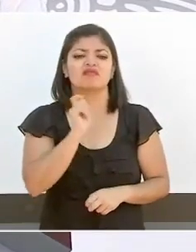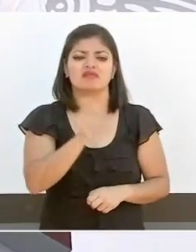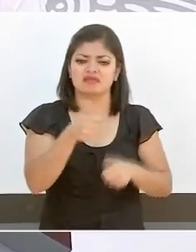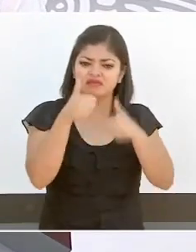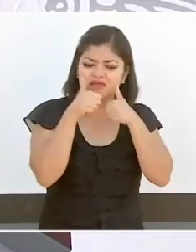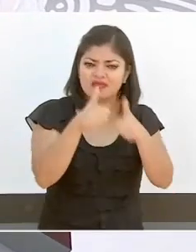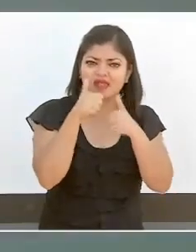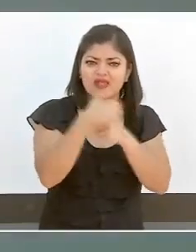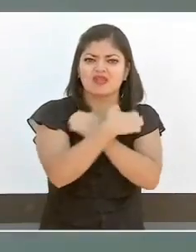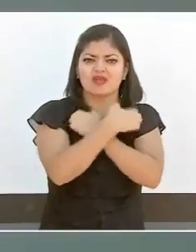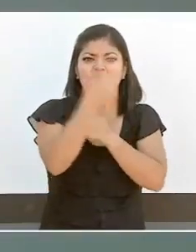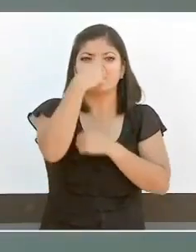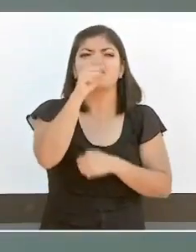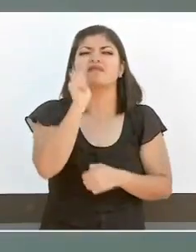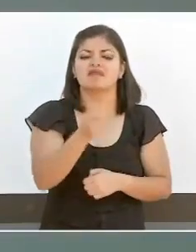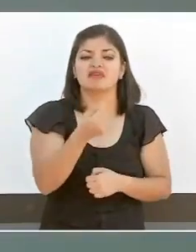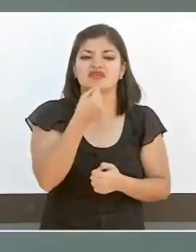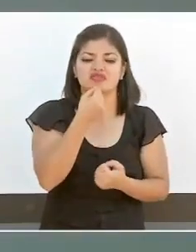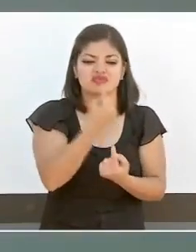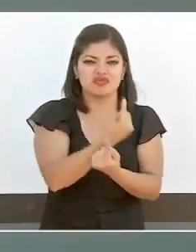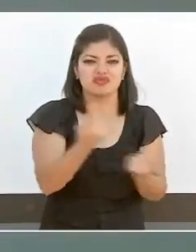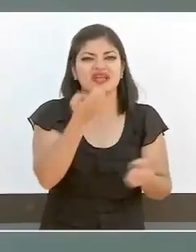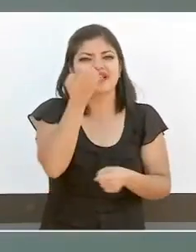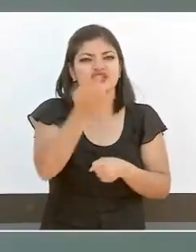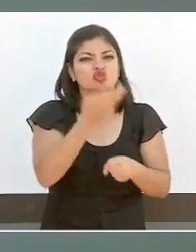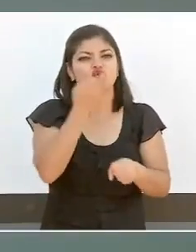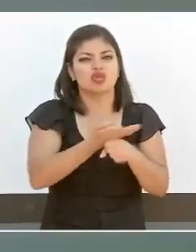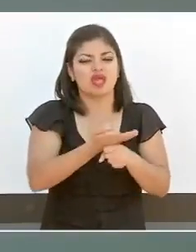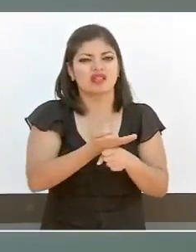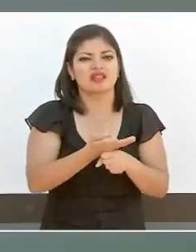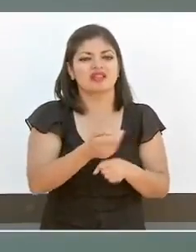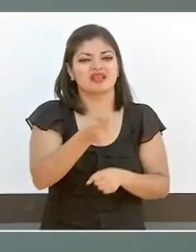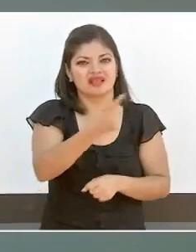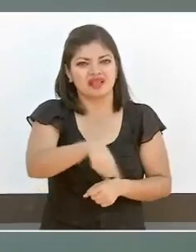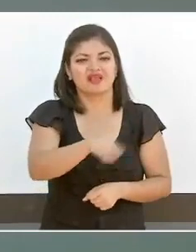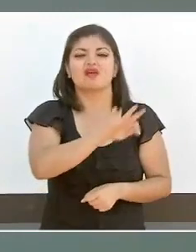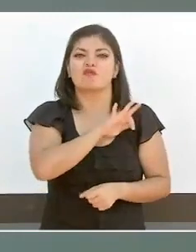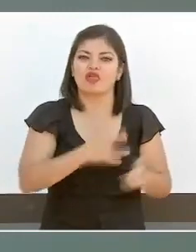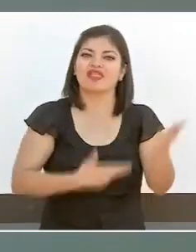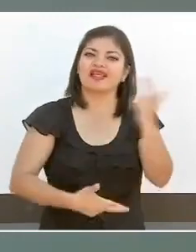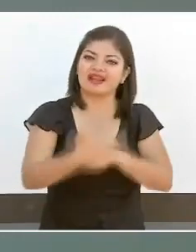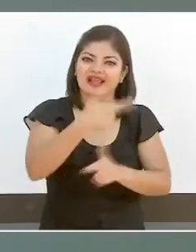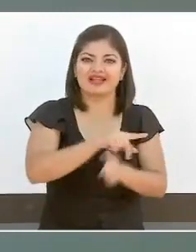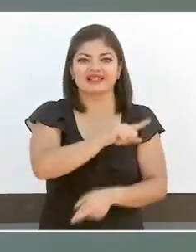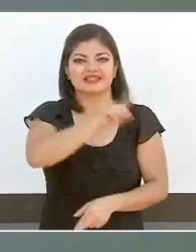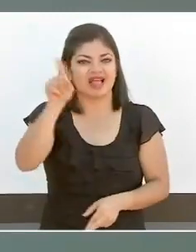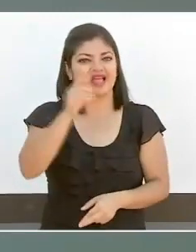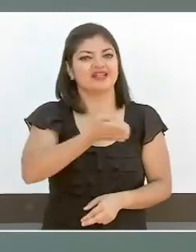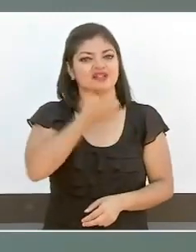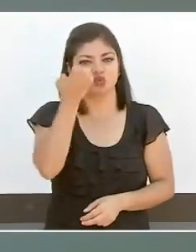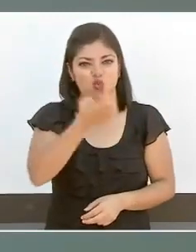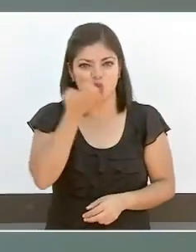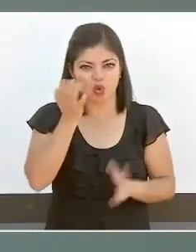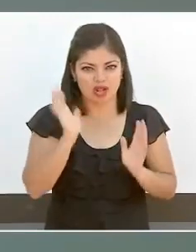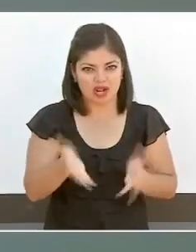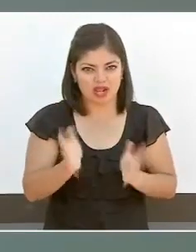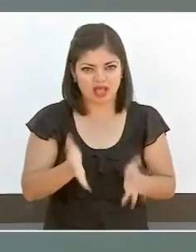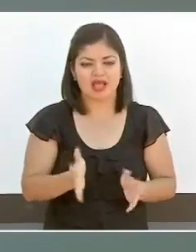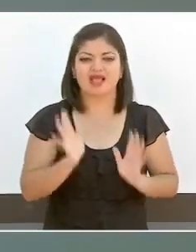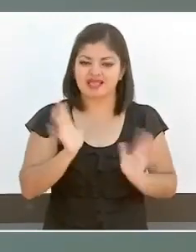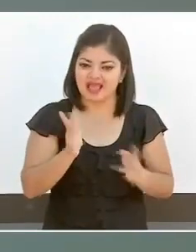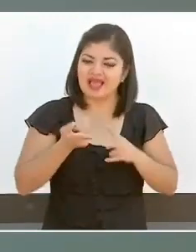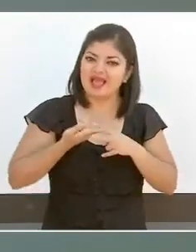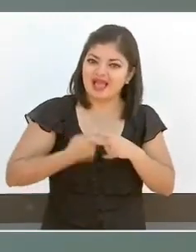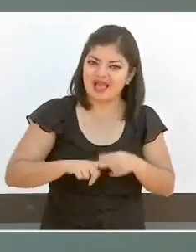para que los niños, las niñas, los estudiantes puedan ir de nuevo a la escuela, regresar a la escuela, que haya clases